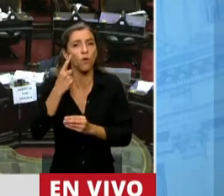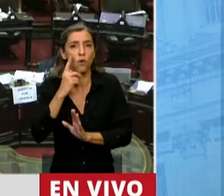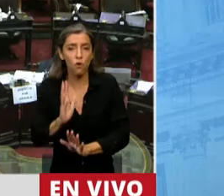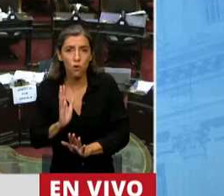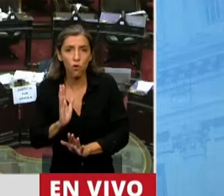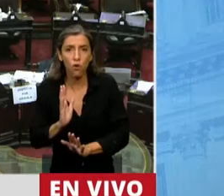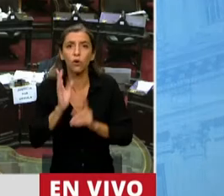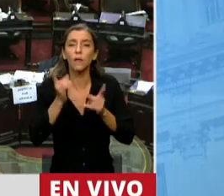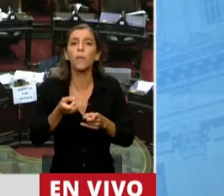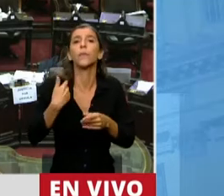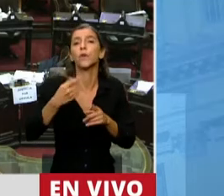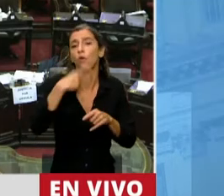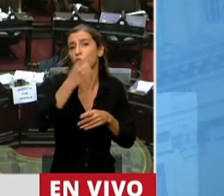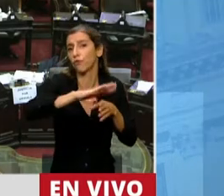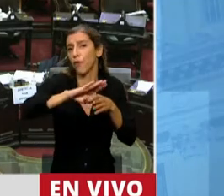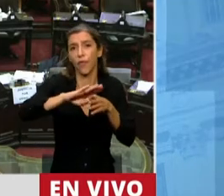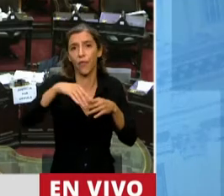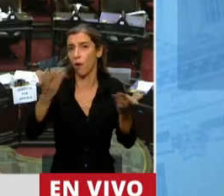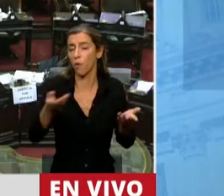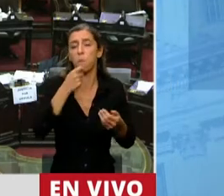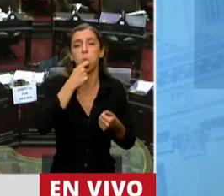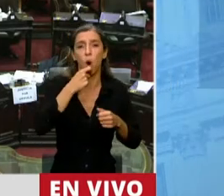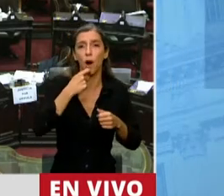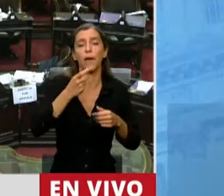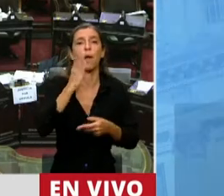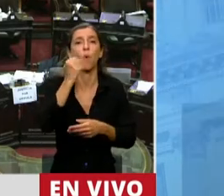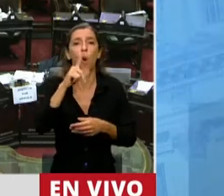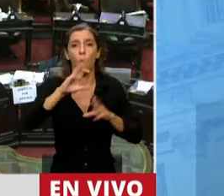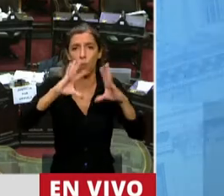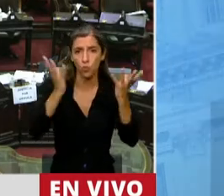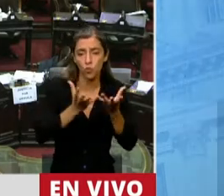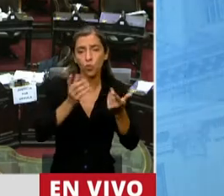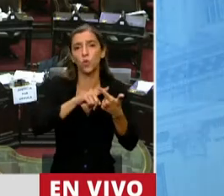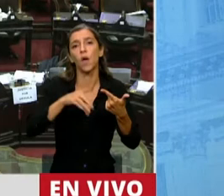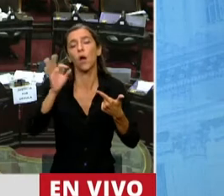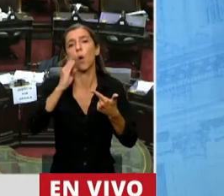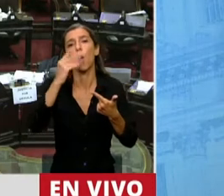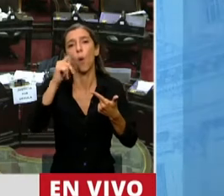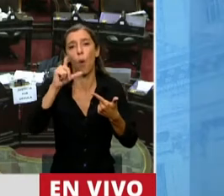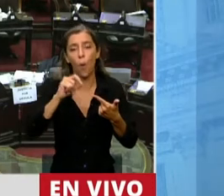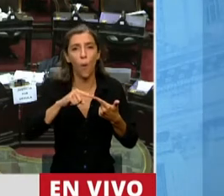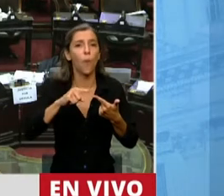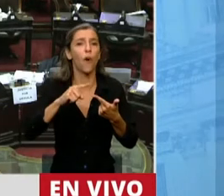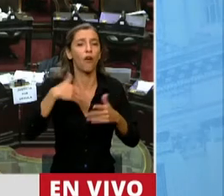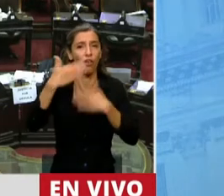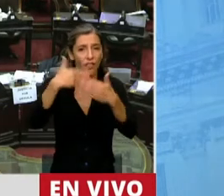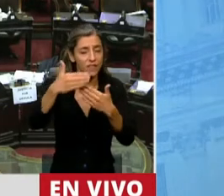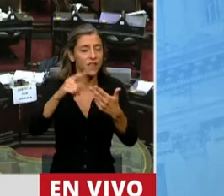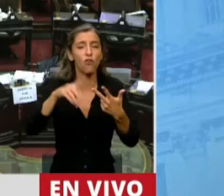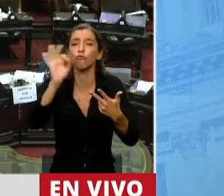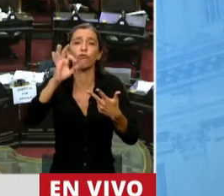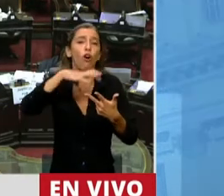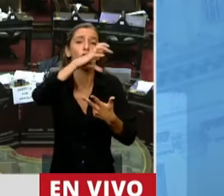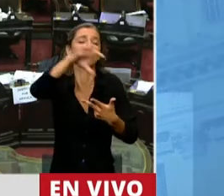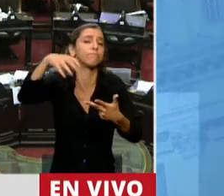el endeudamiento con organismos multilaterales como el Banco Mundial, el Banco Interamericano de Desarrollo, o cualquier otro ente